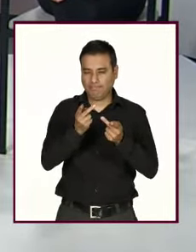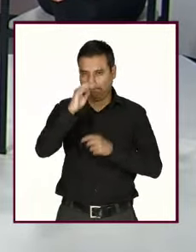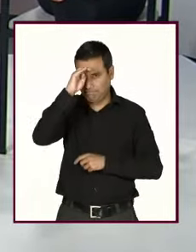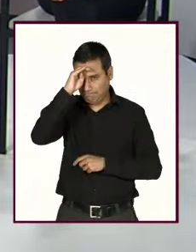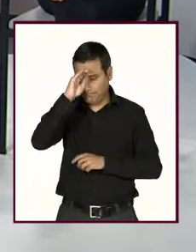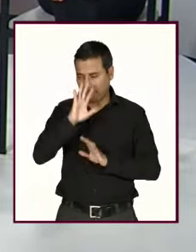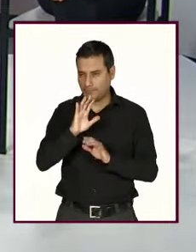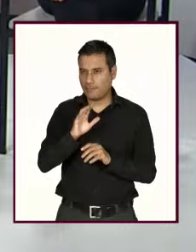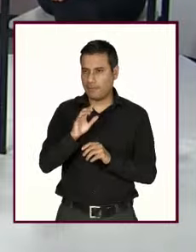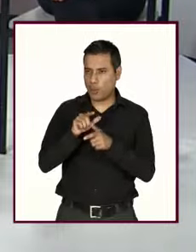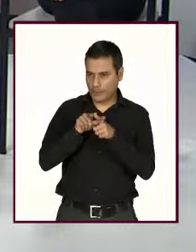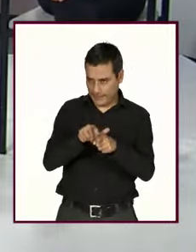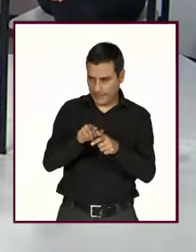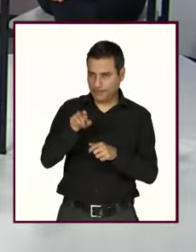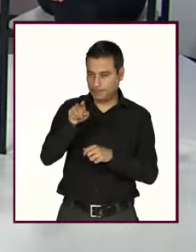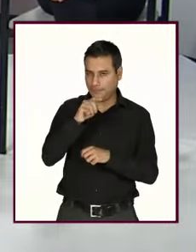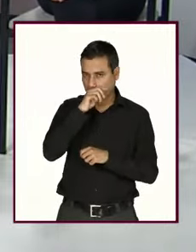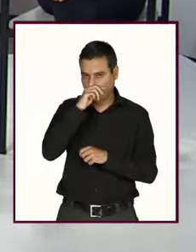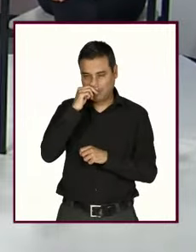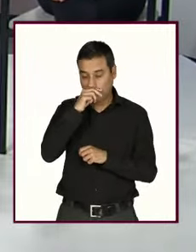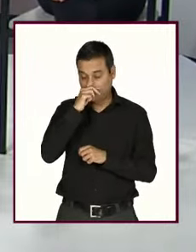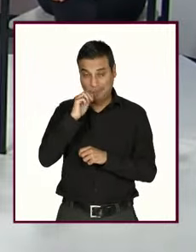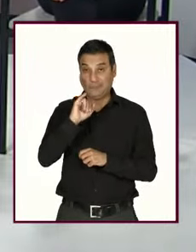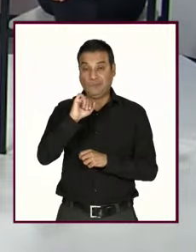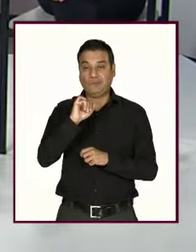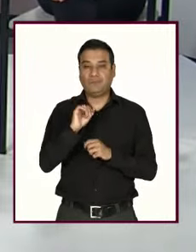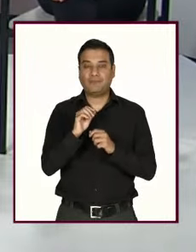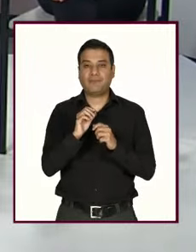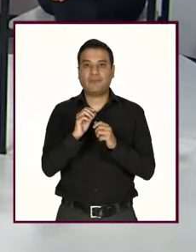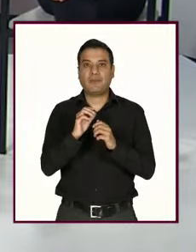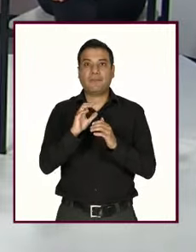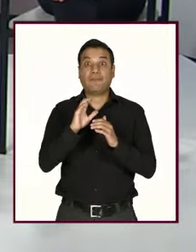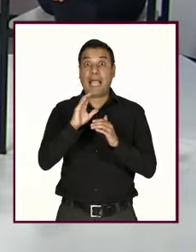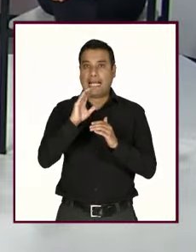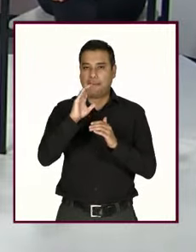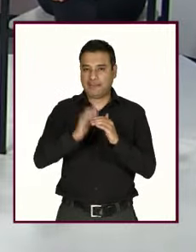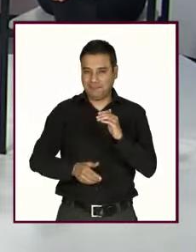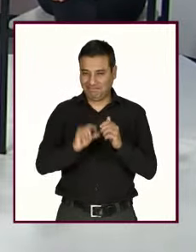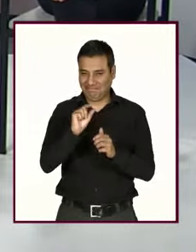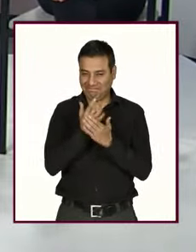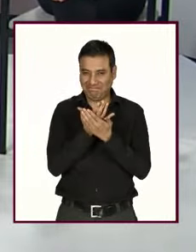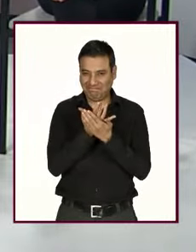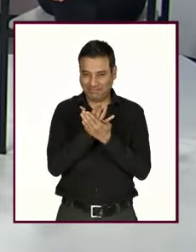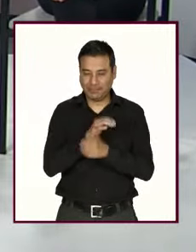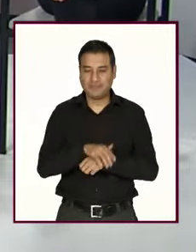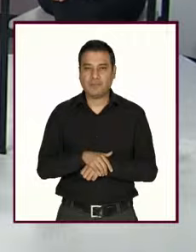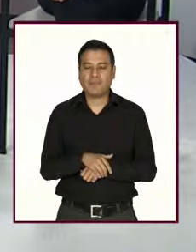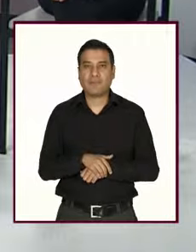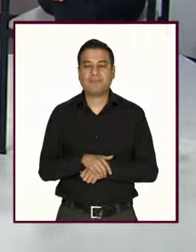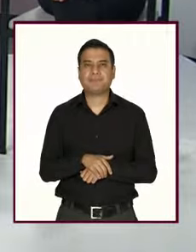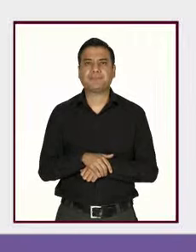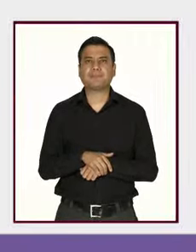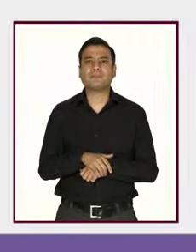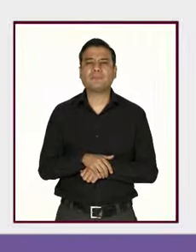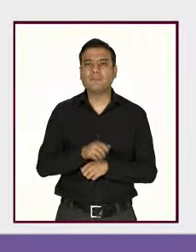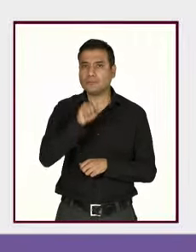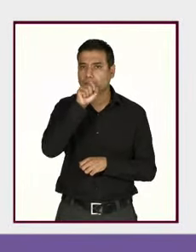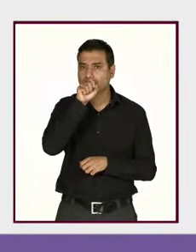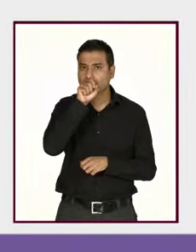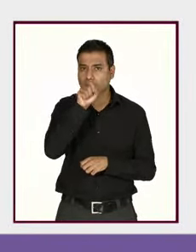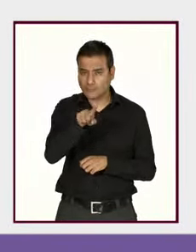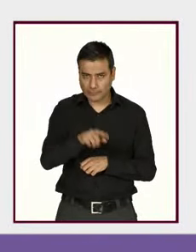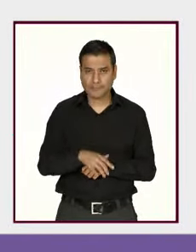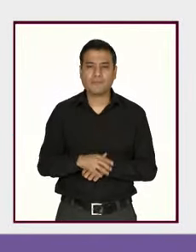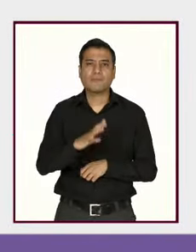continuamos contigo, Dominique. Nada más para cerrar, para no interrumpir demasiado, también podemos identificar las llamadas y